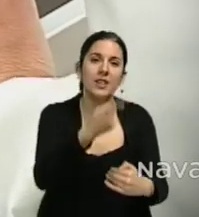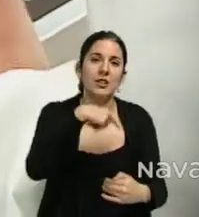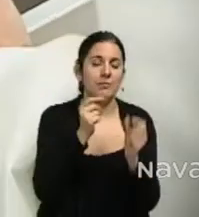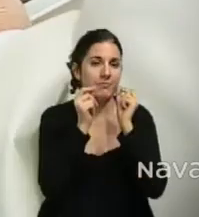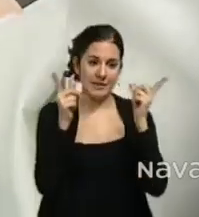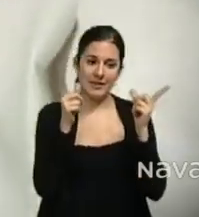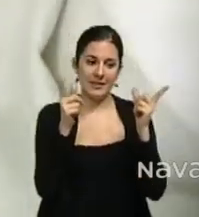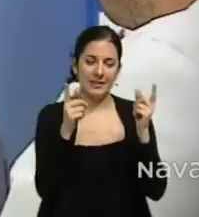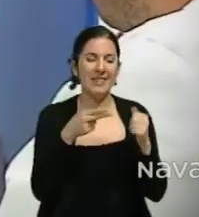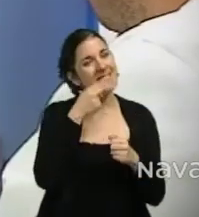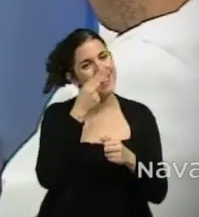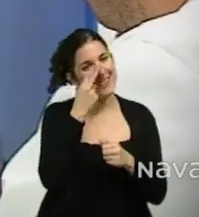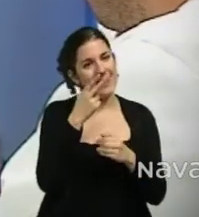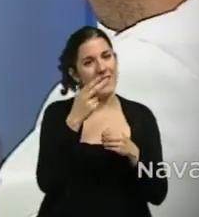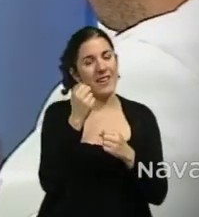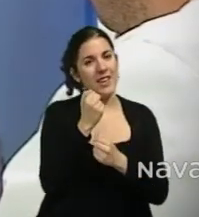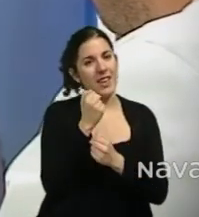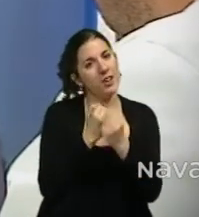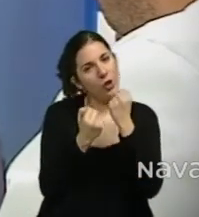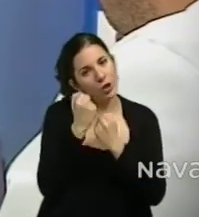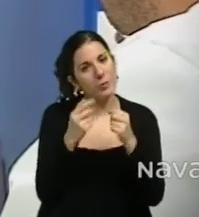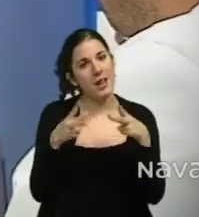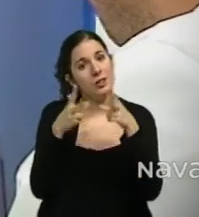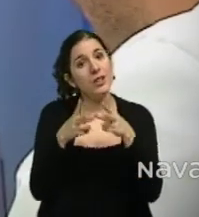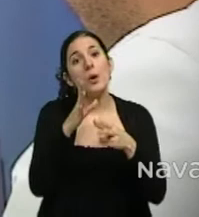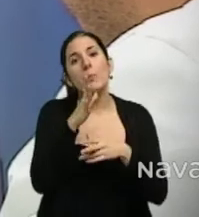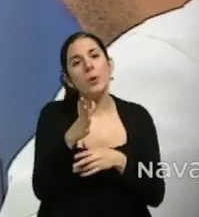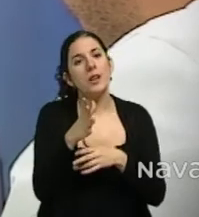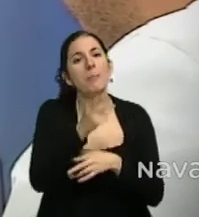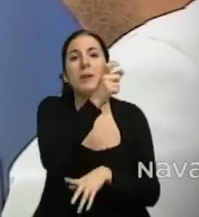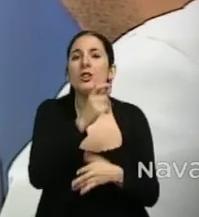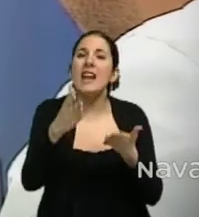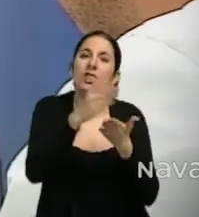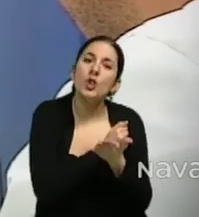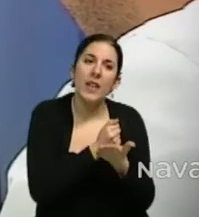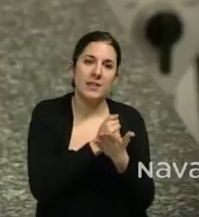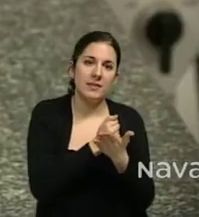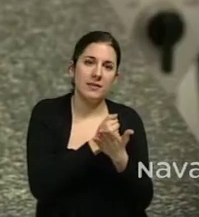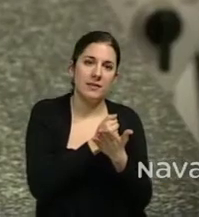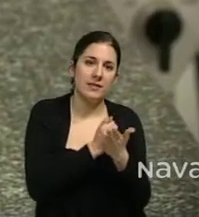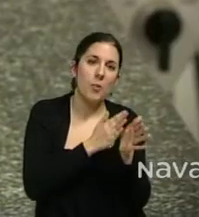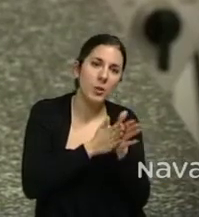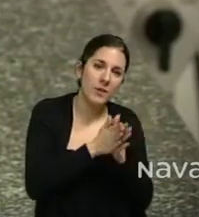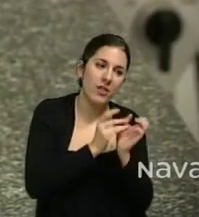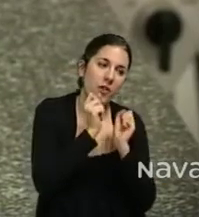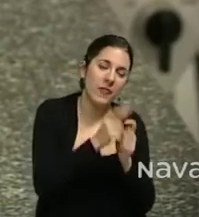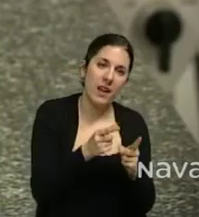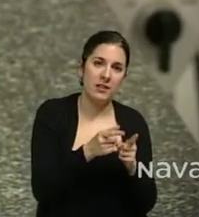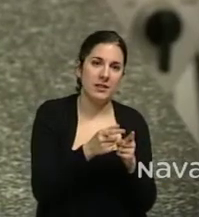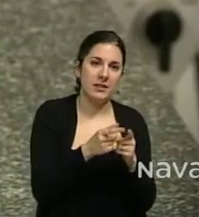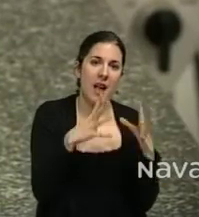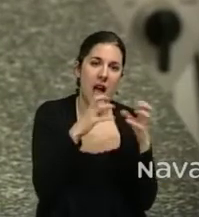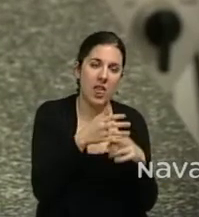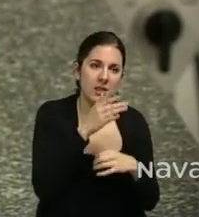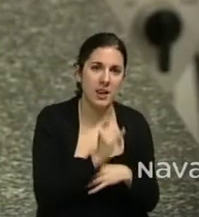era interesante que fuese de economía social porque permite la involucración de todos los agentes en